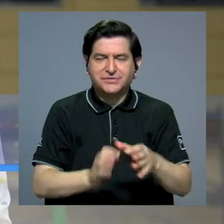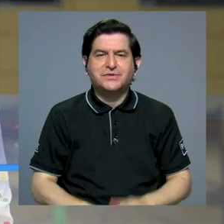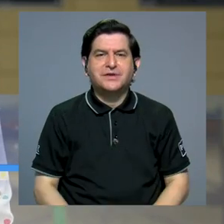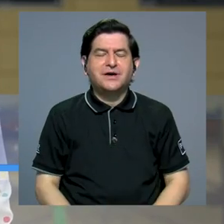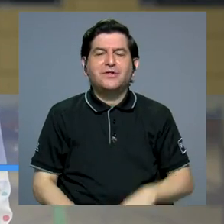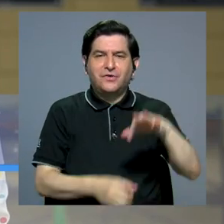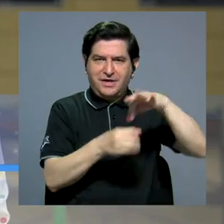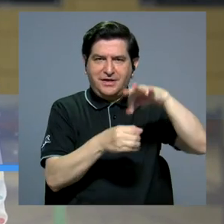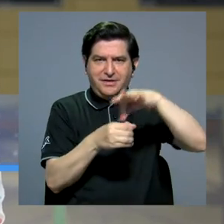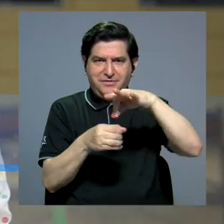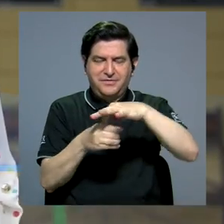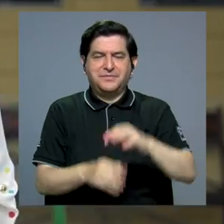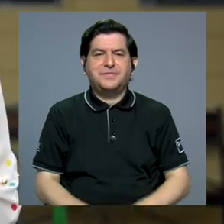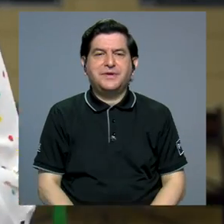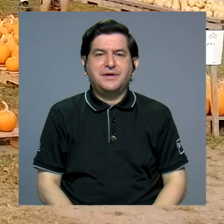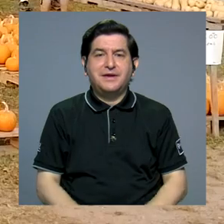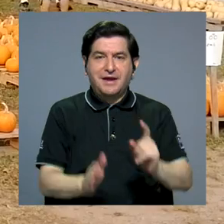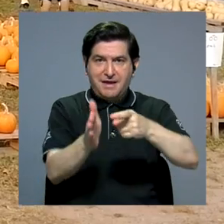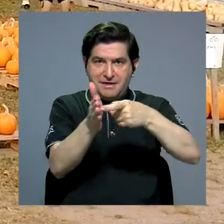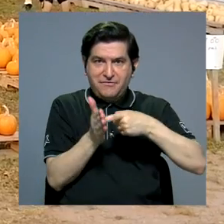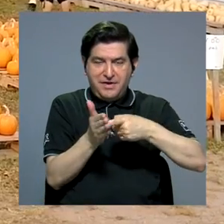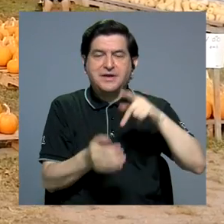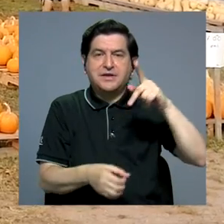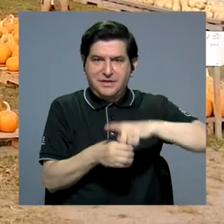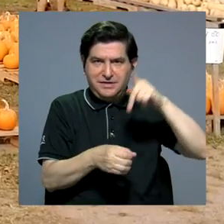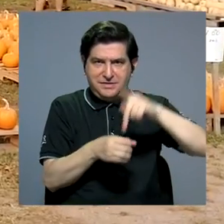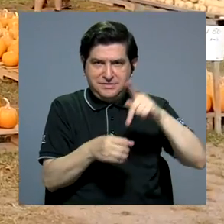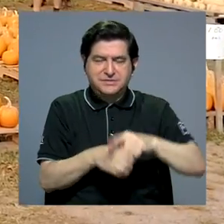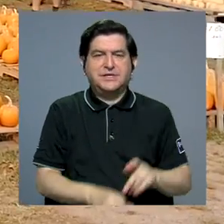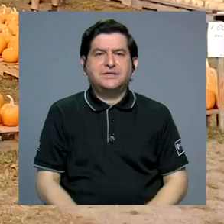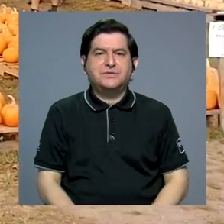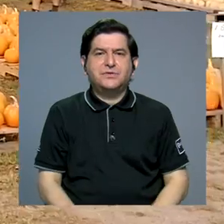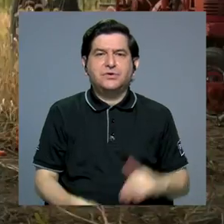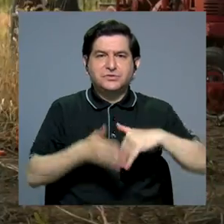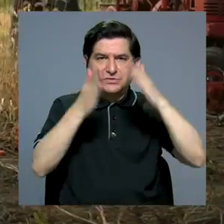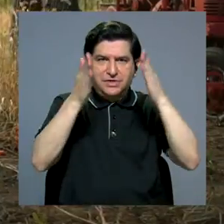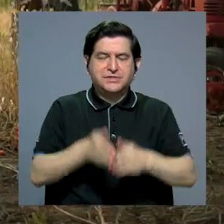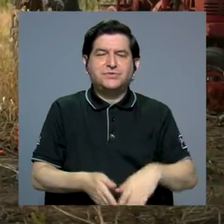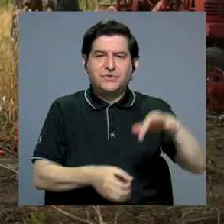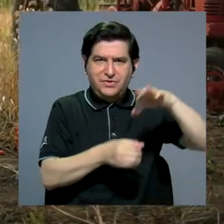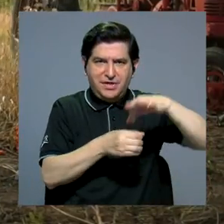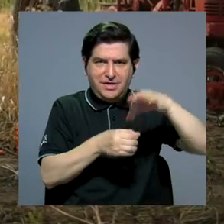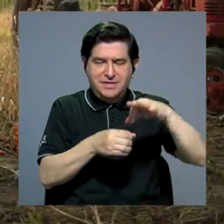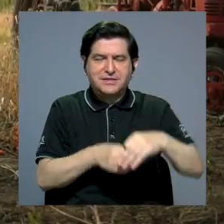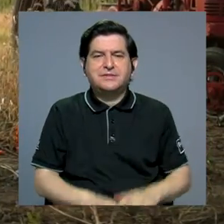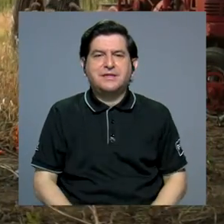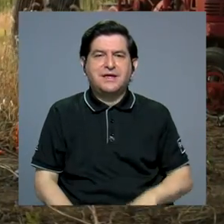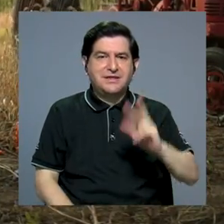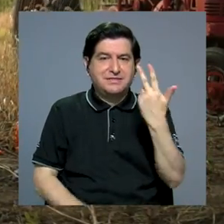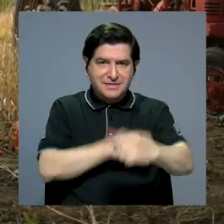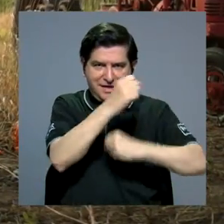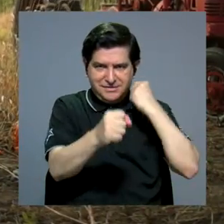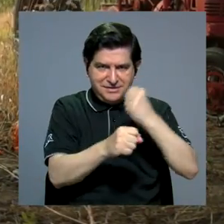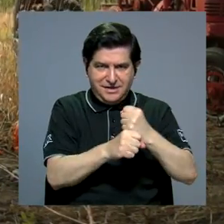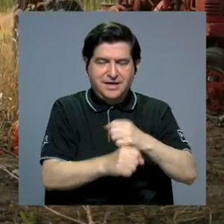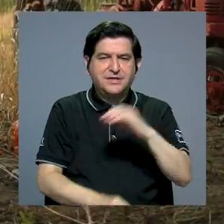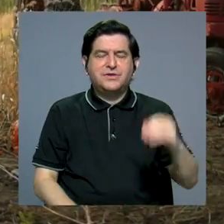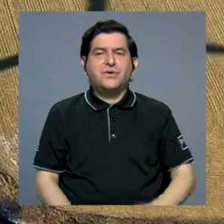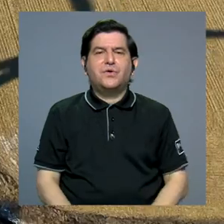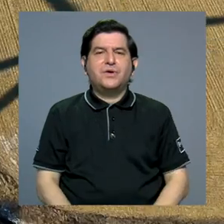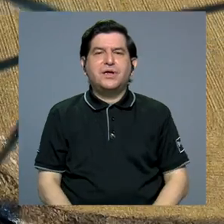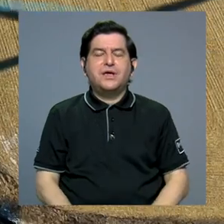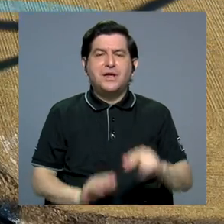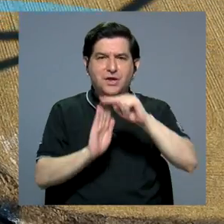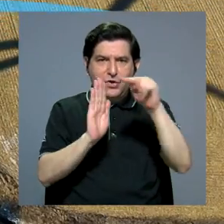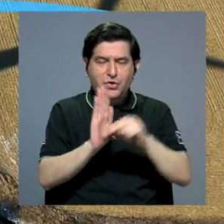con agronomía. Los requisitos para participar son ser estudiante de agronomía de mínimo tercer año